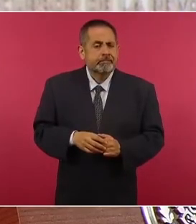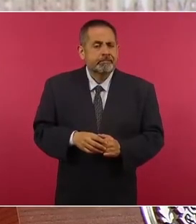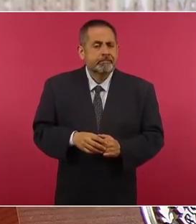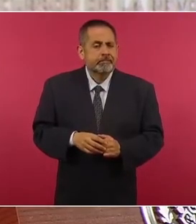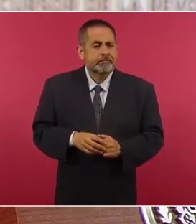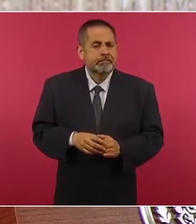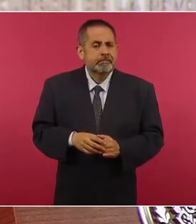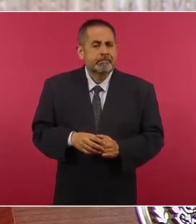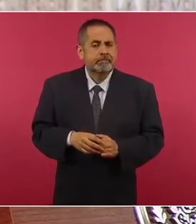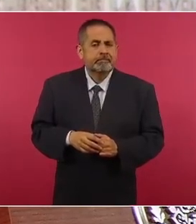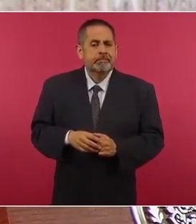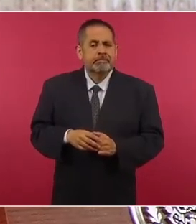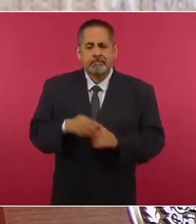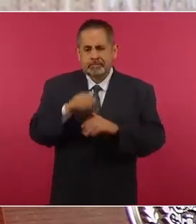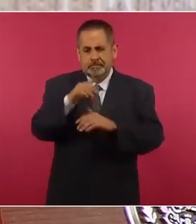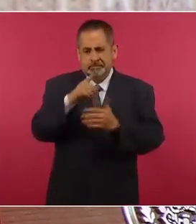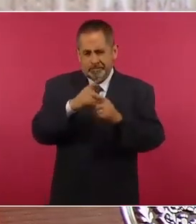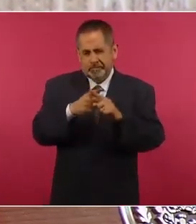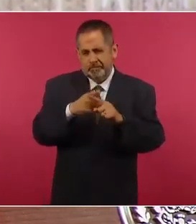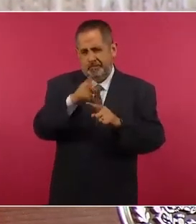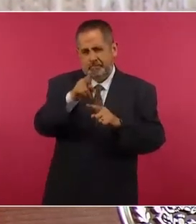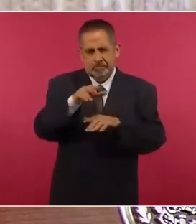energética,